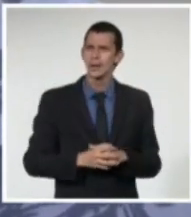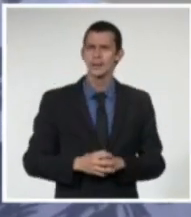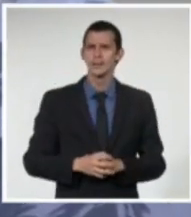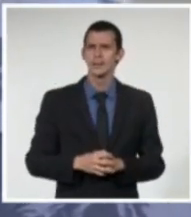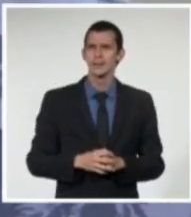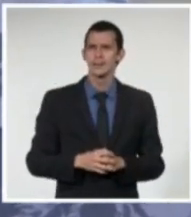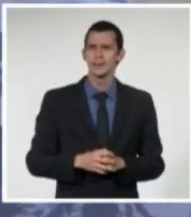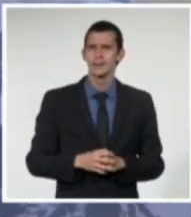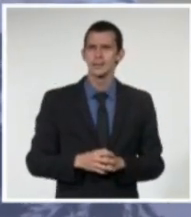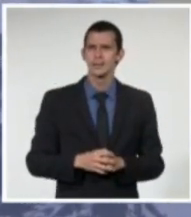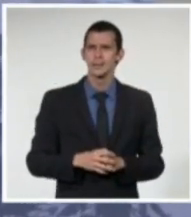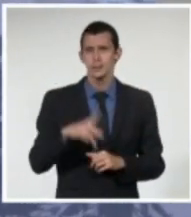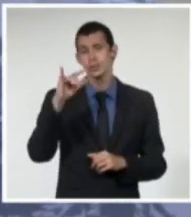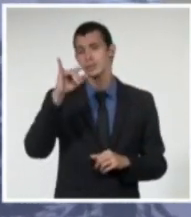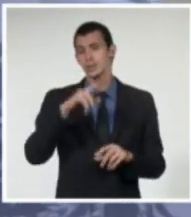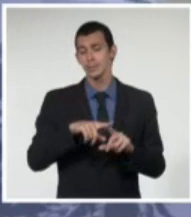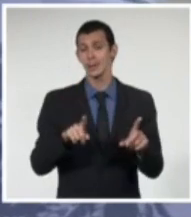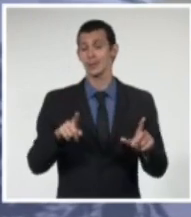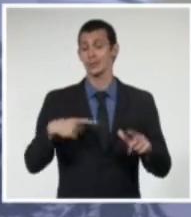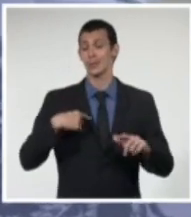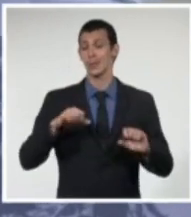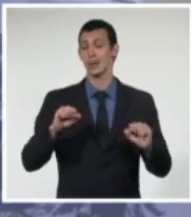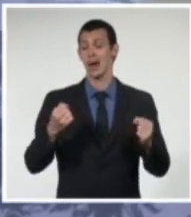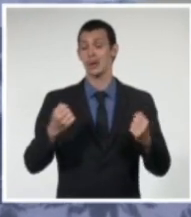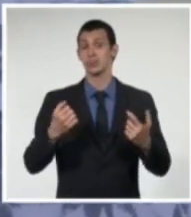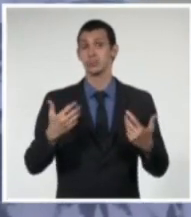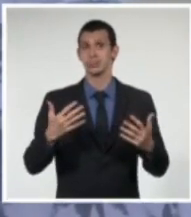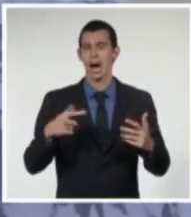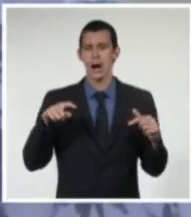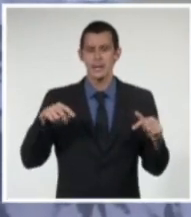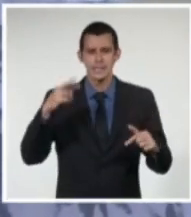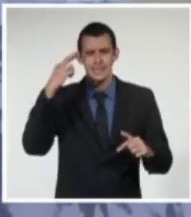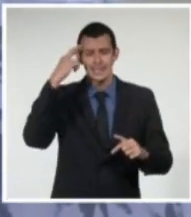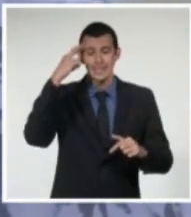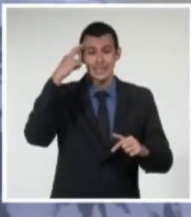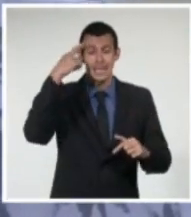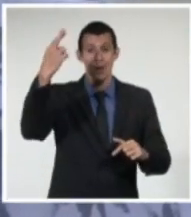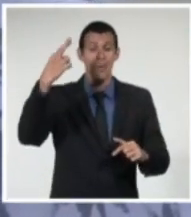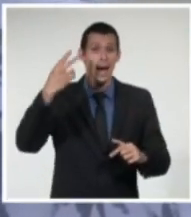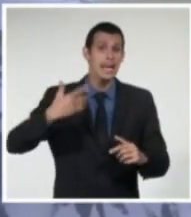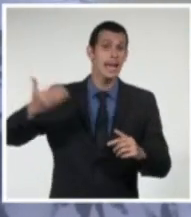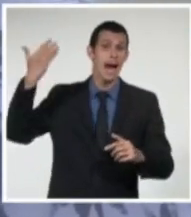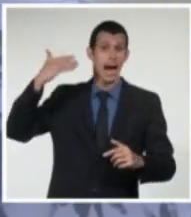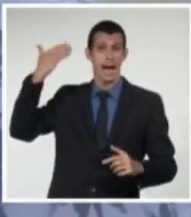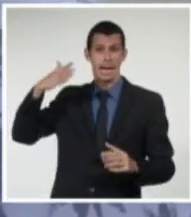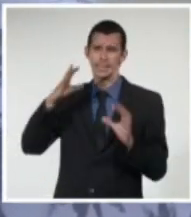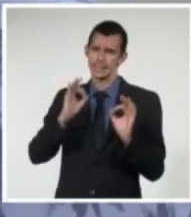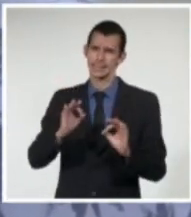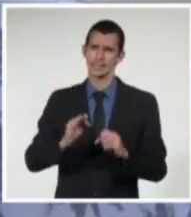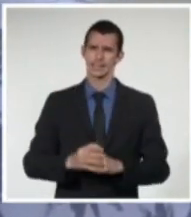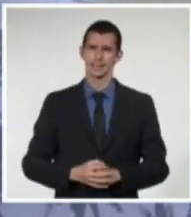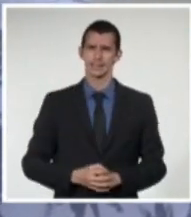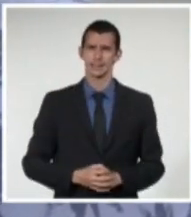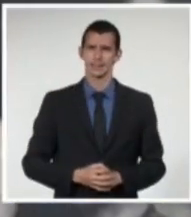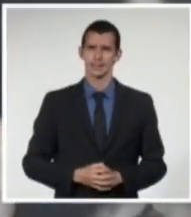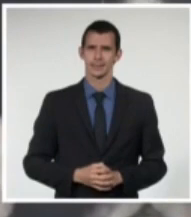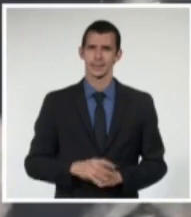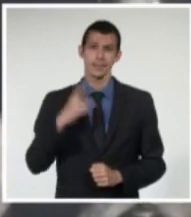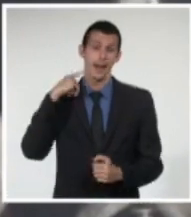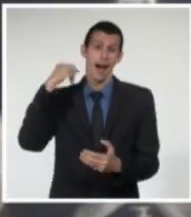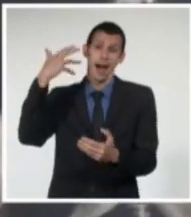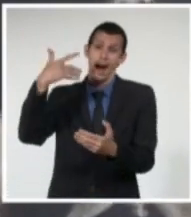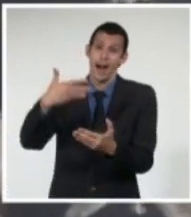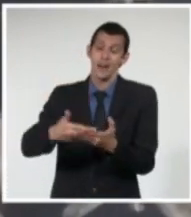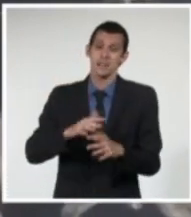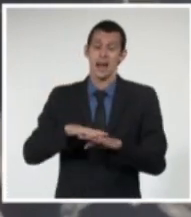contra el tiempo, porque el tiempo no pasa por gusto. Es